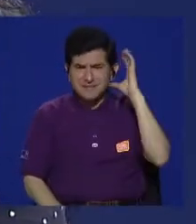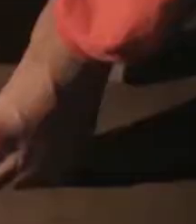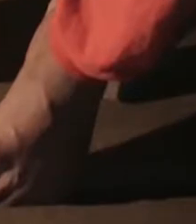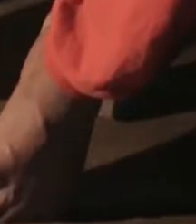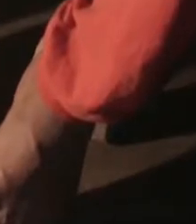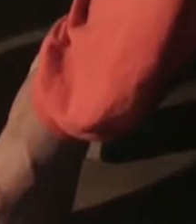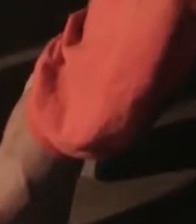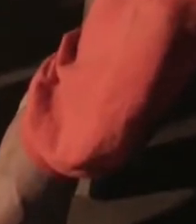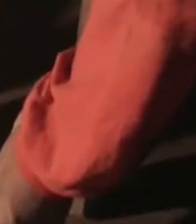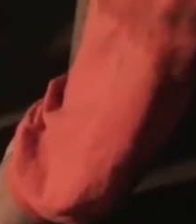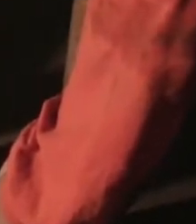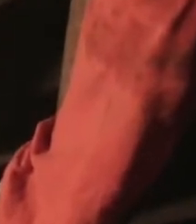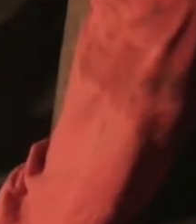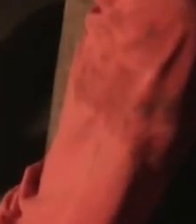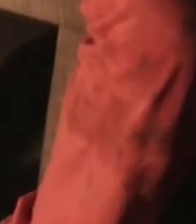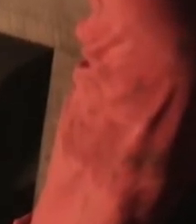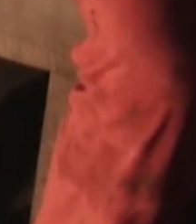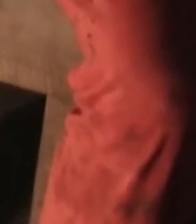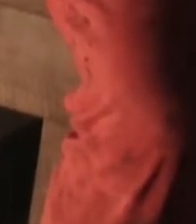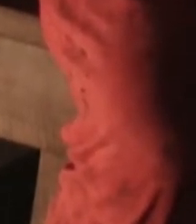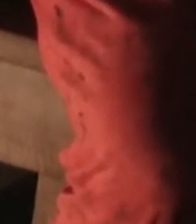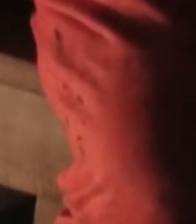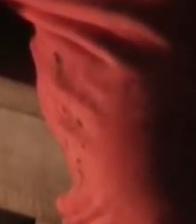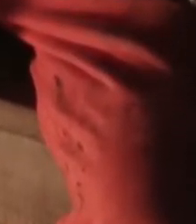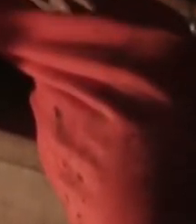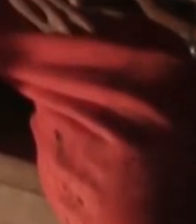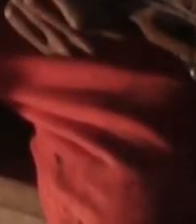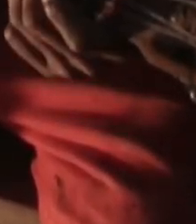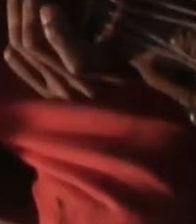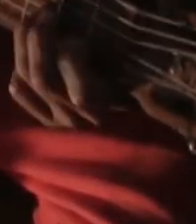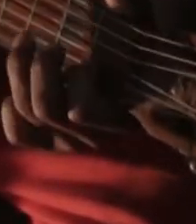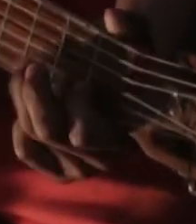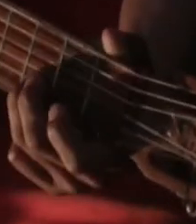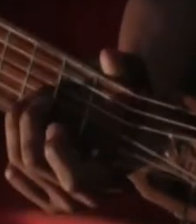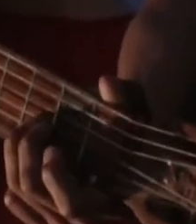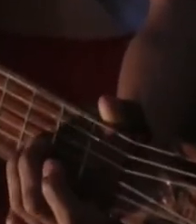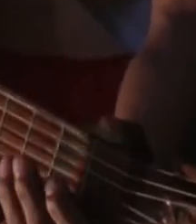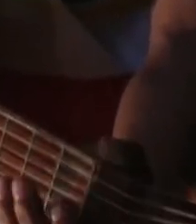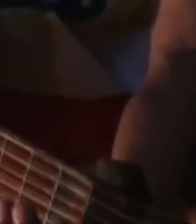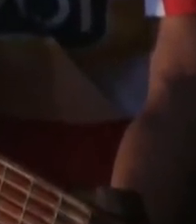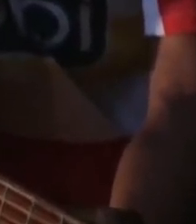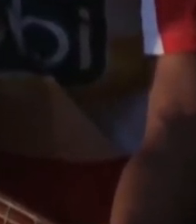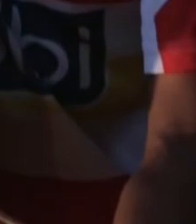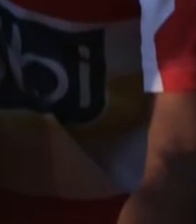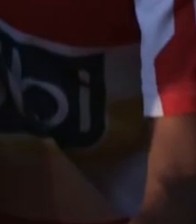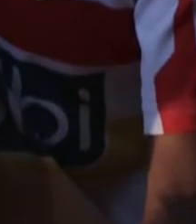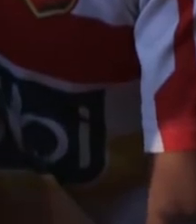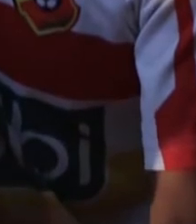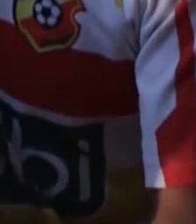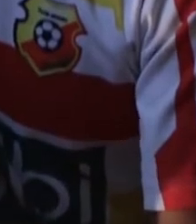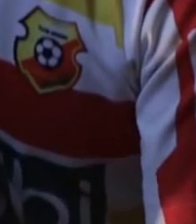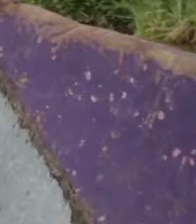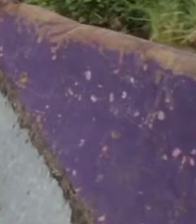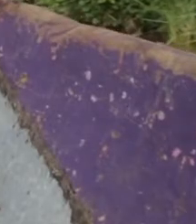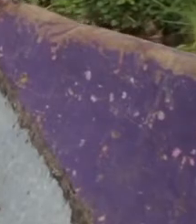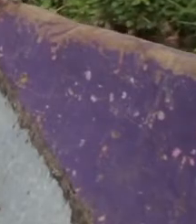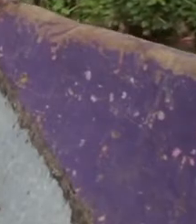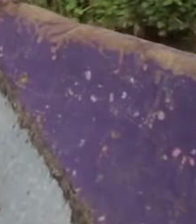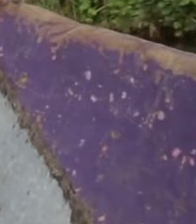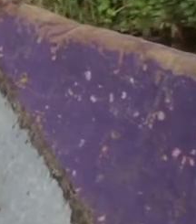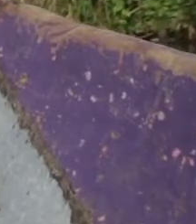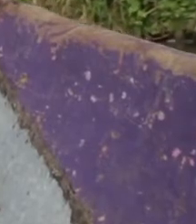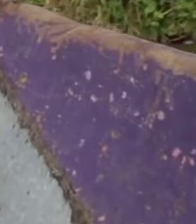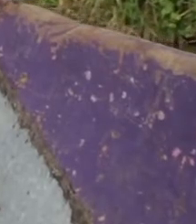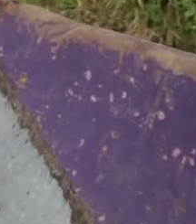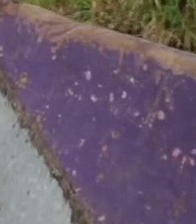emisoras que salen en un lugar donde no hay aire, donde no hay nada más que un micrófono. Y eso tiene la radio. La radio se